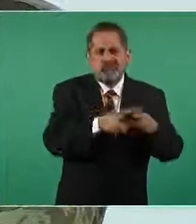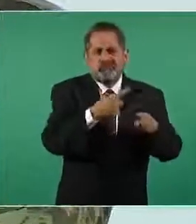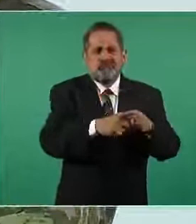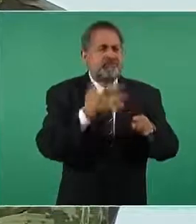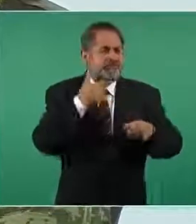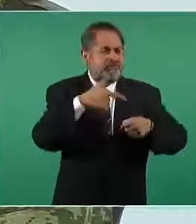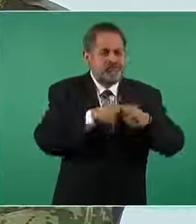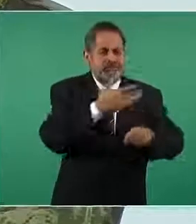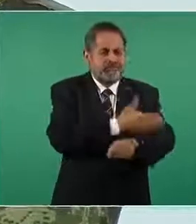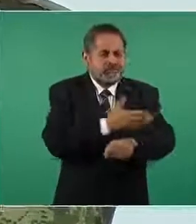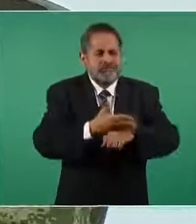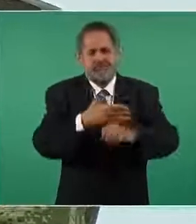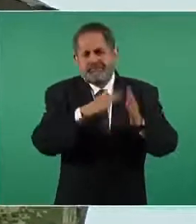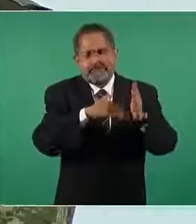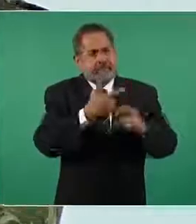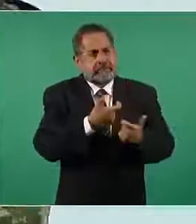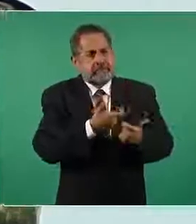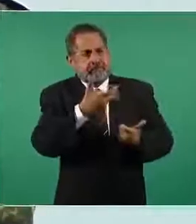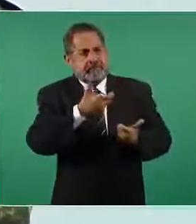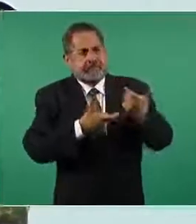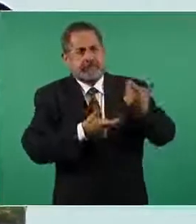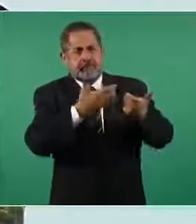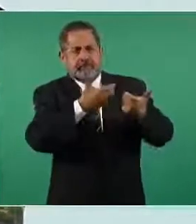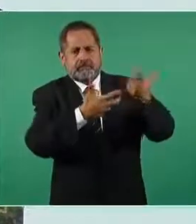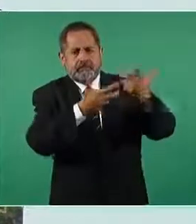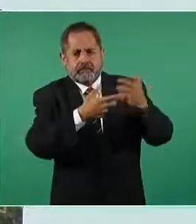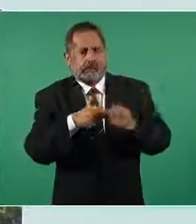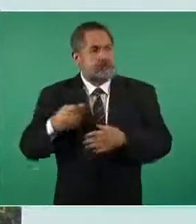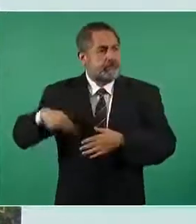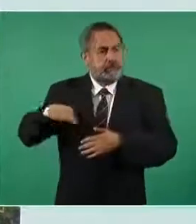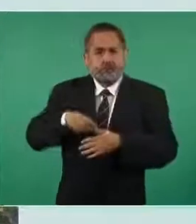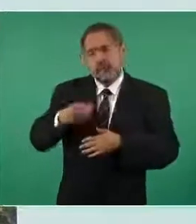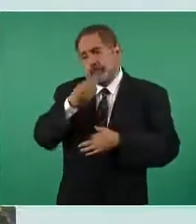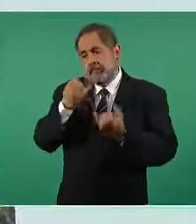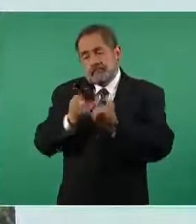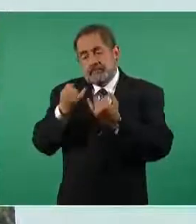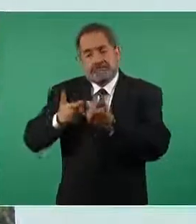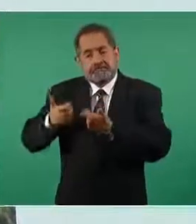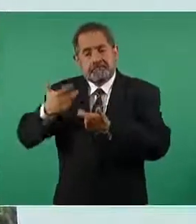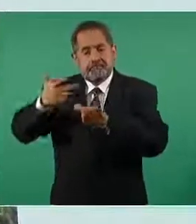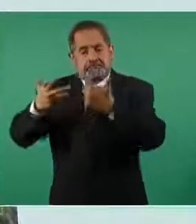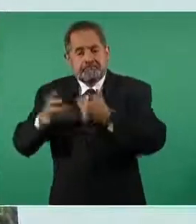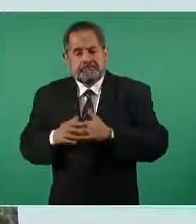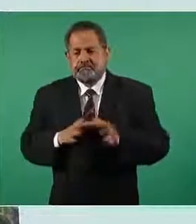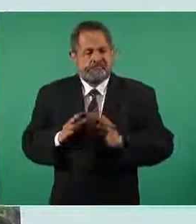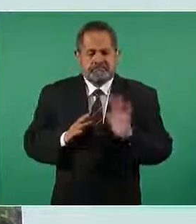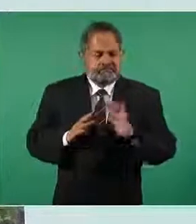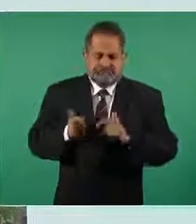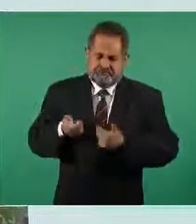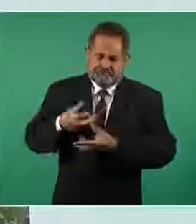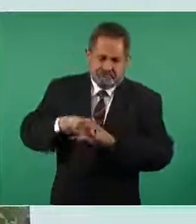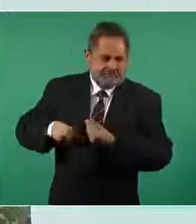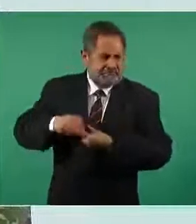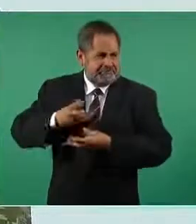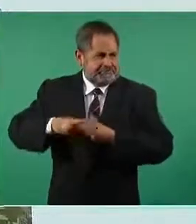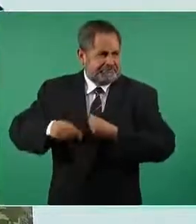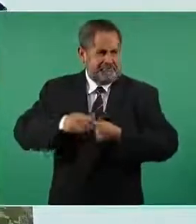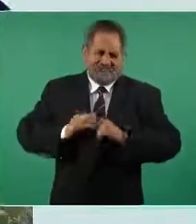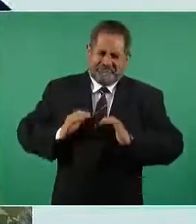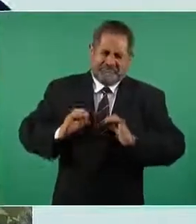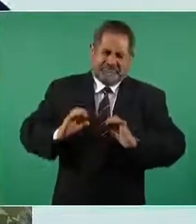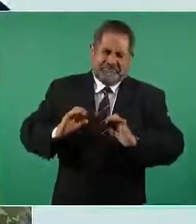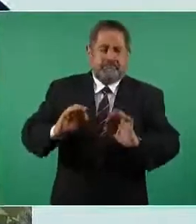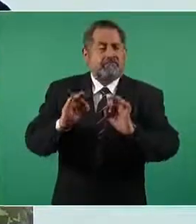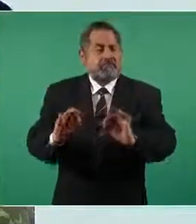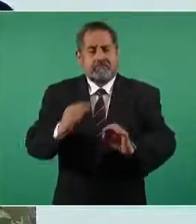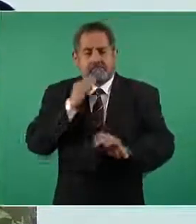combustible la madera la pintura dichos incrementos están siendo afrontados mediante una eficiente administración de recursos y también hay que recalcarlo